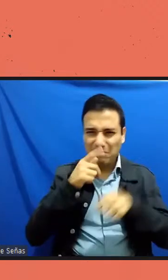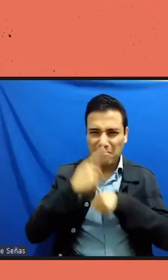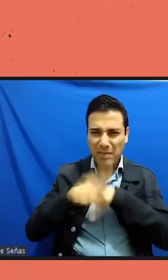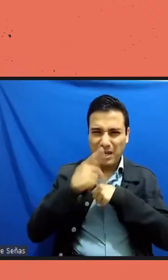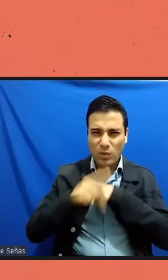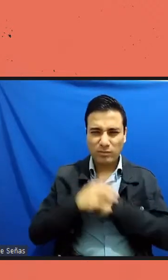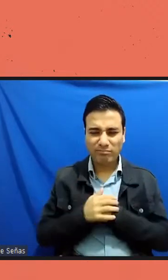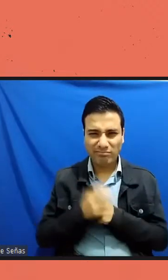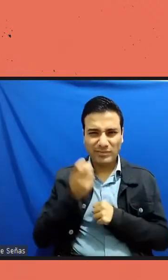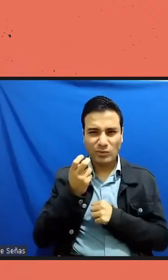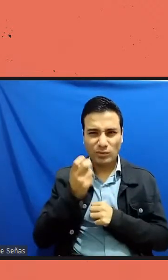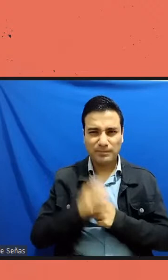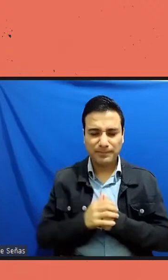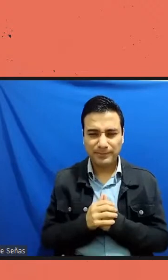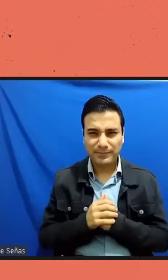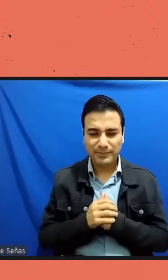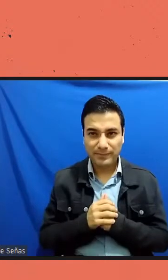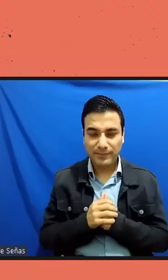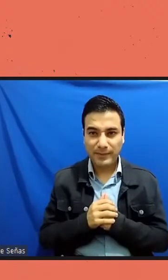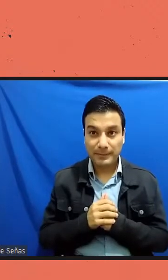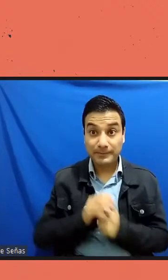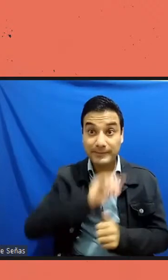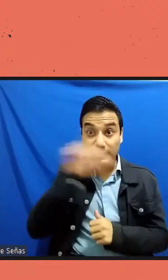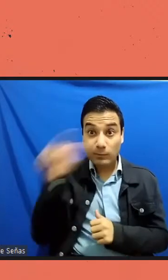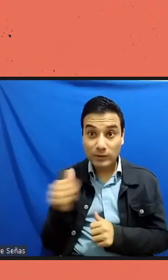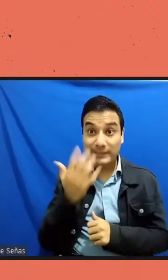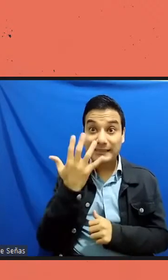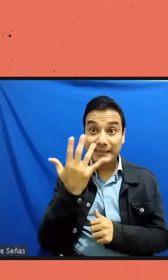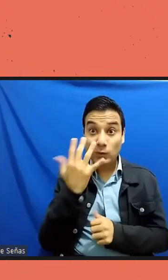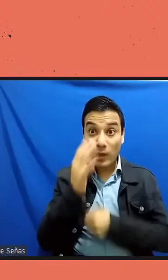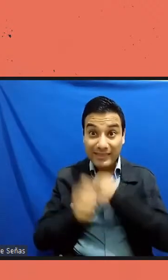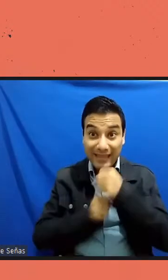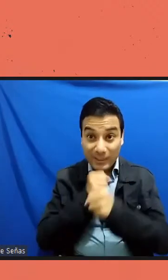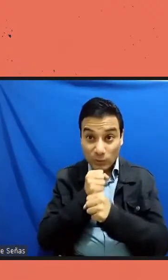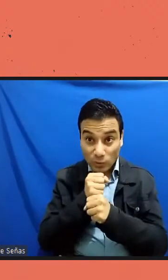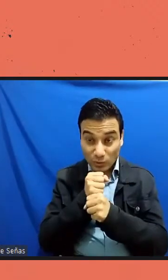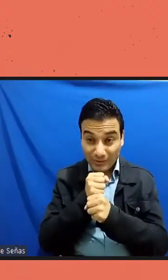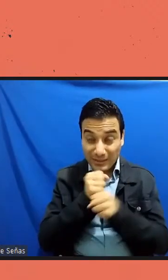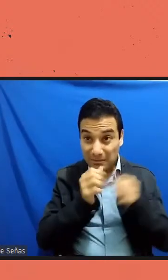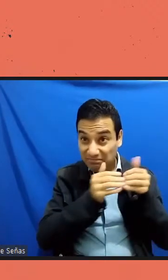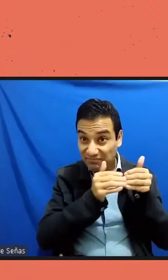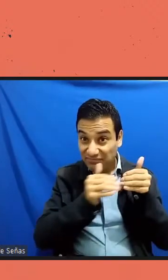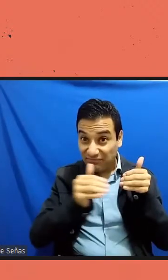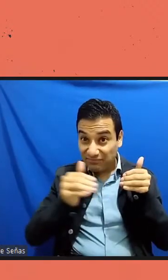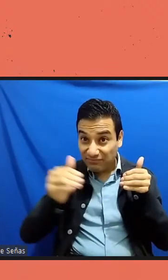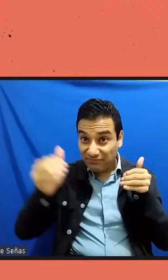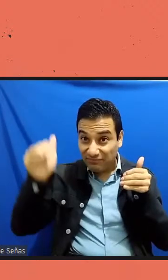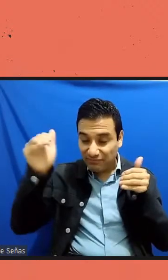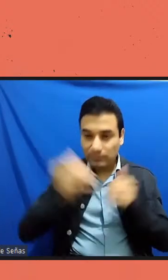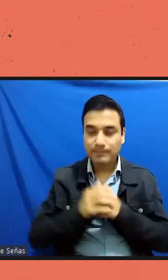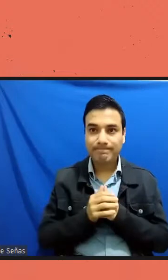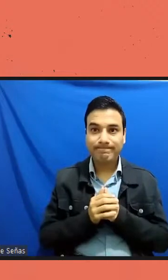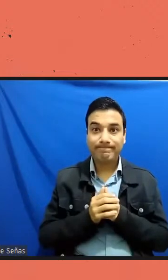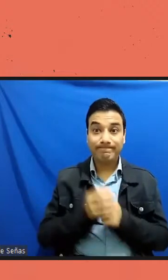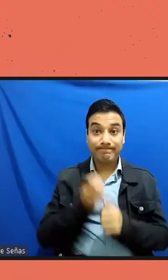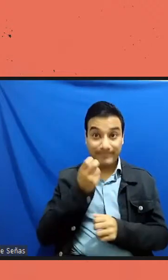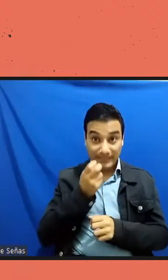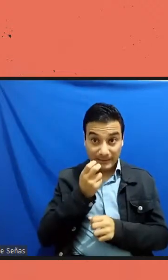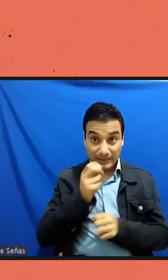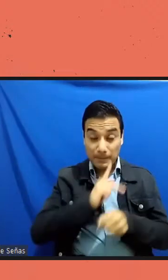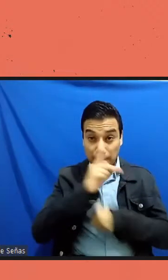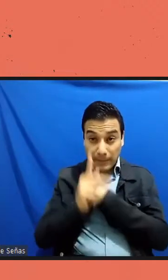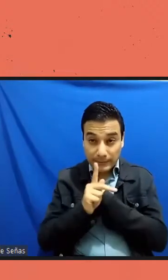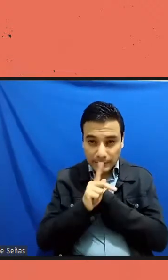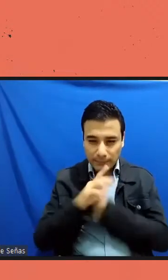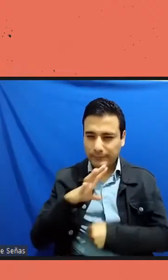al ver menos de medio siglo después de haberse abierto al universo, al país sumido en la destrucción